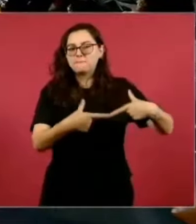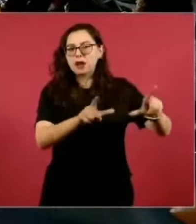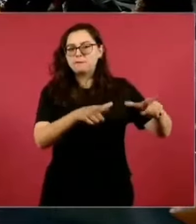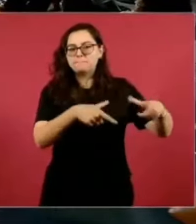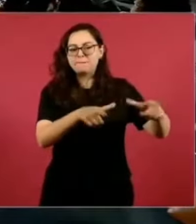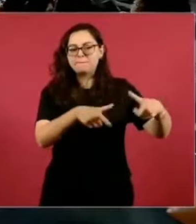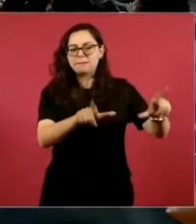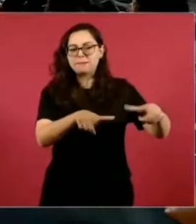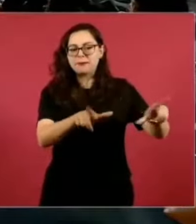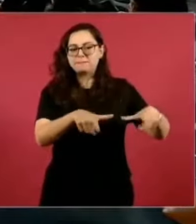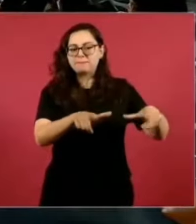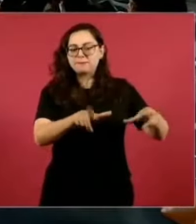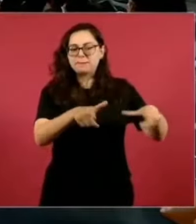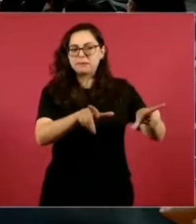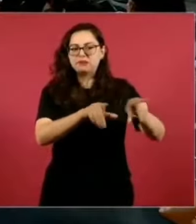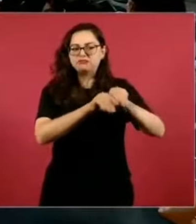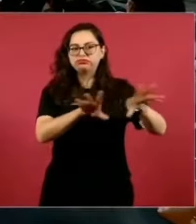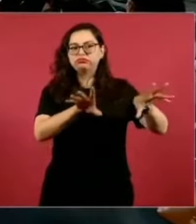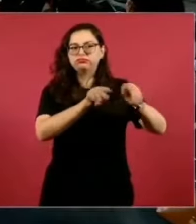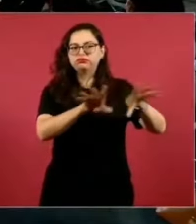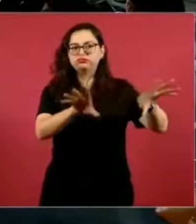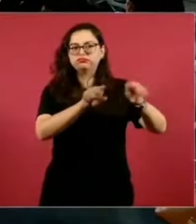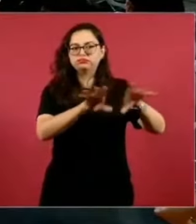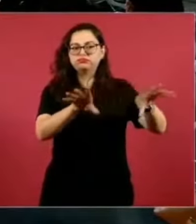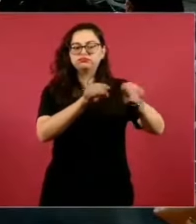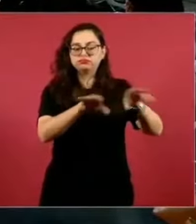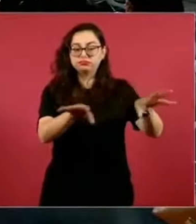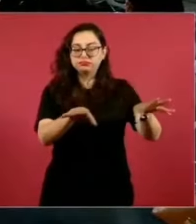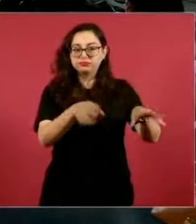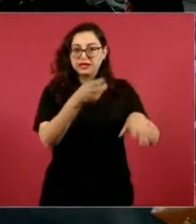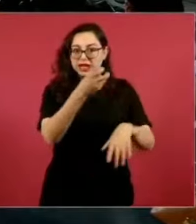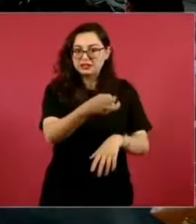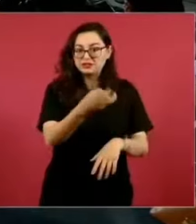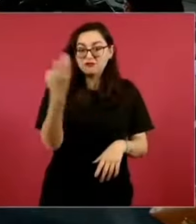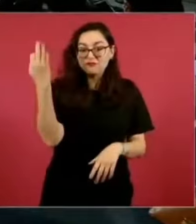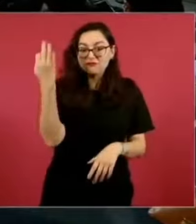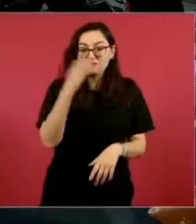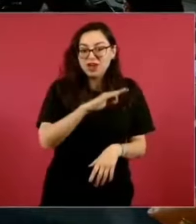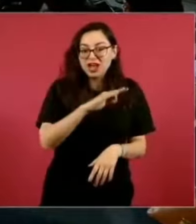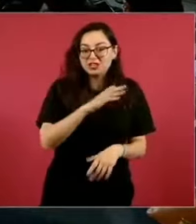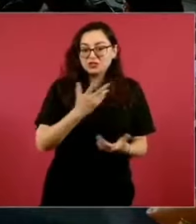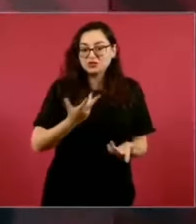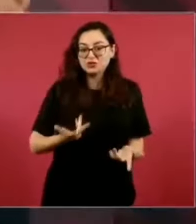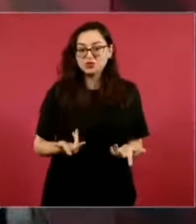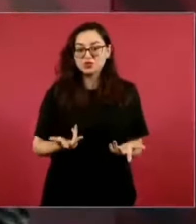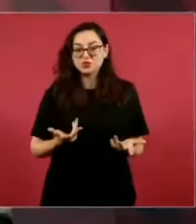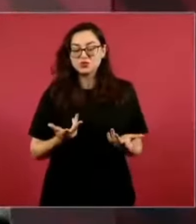reproducen pensamientos en